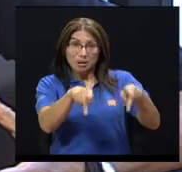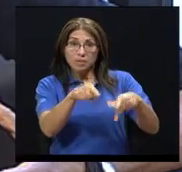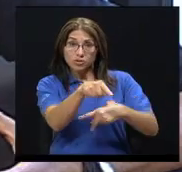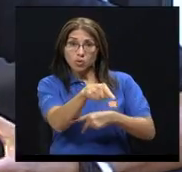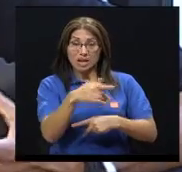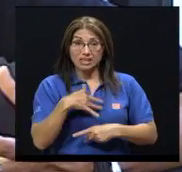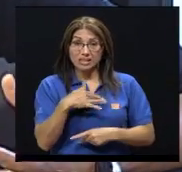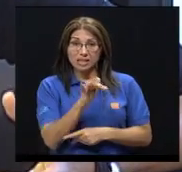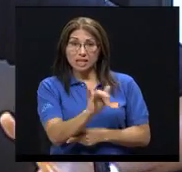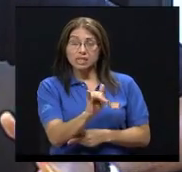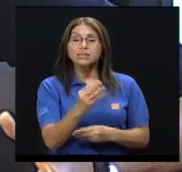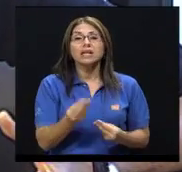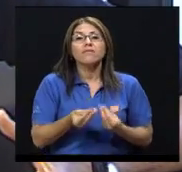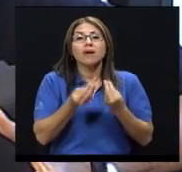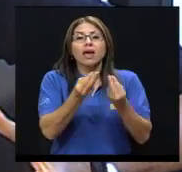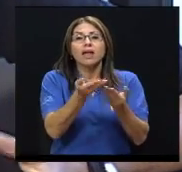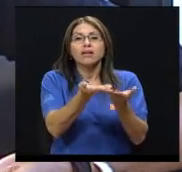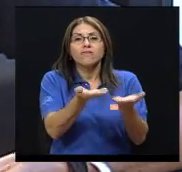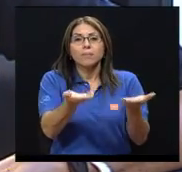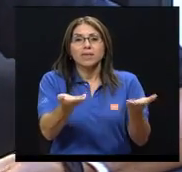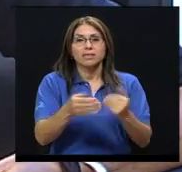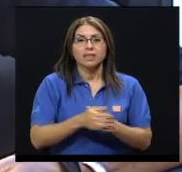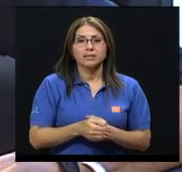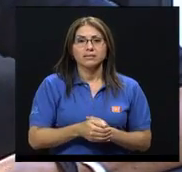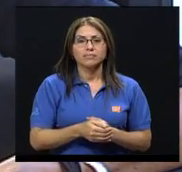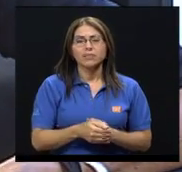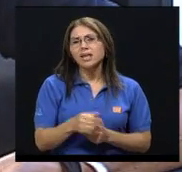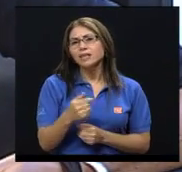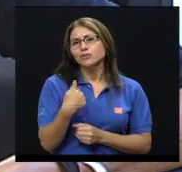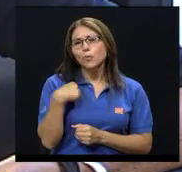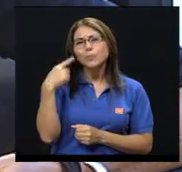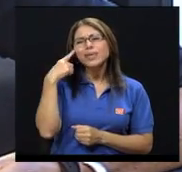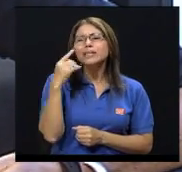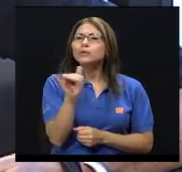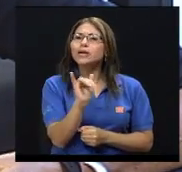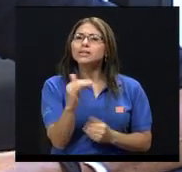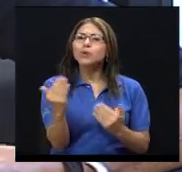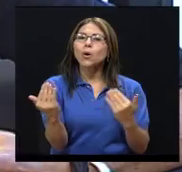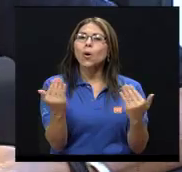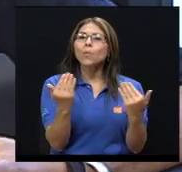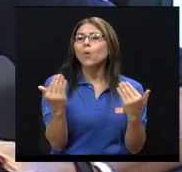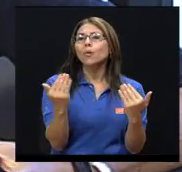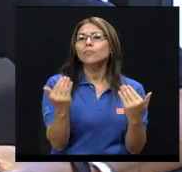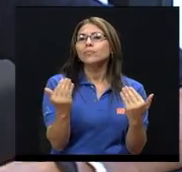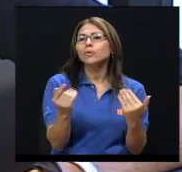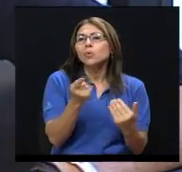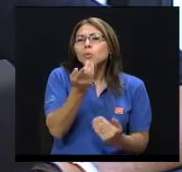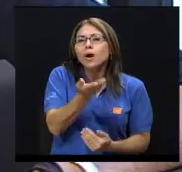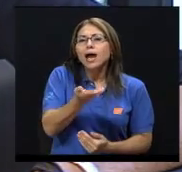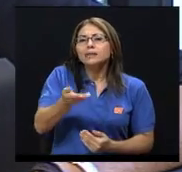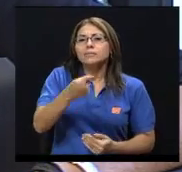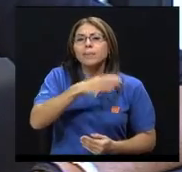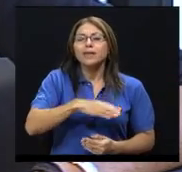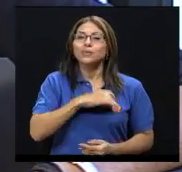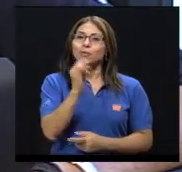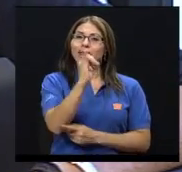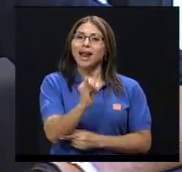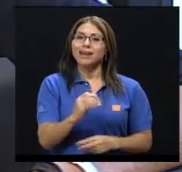le van a brindar a la persona herramientas. Es como, yo pienso que casi es como un aspecto del arte de vivir,